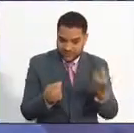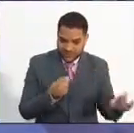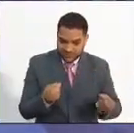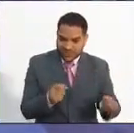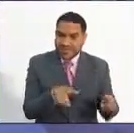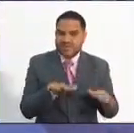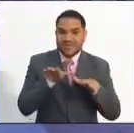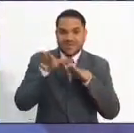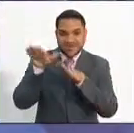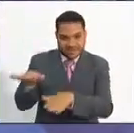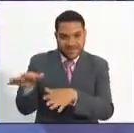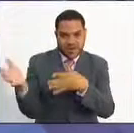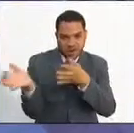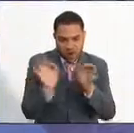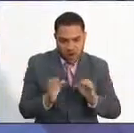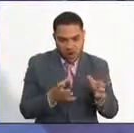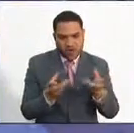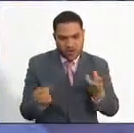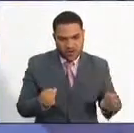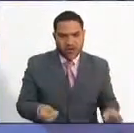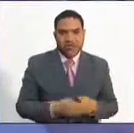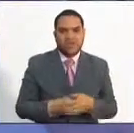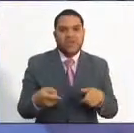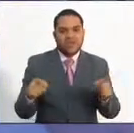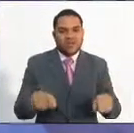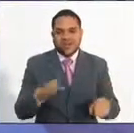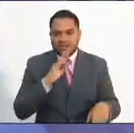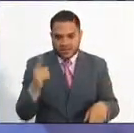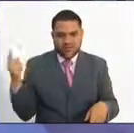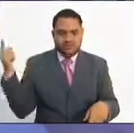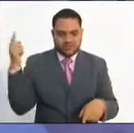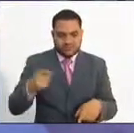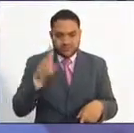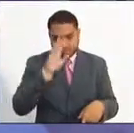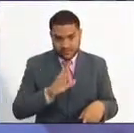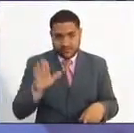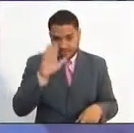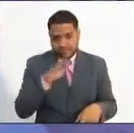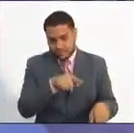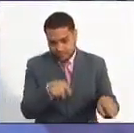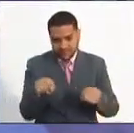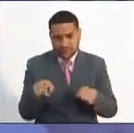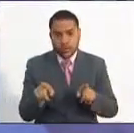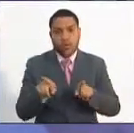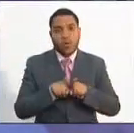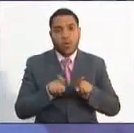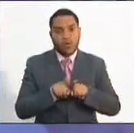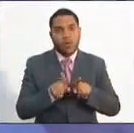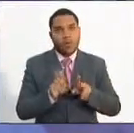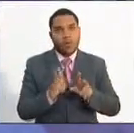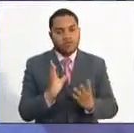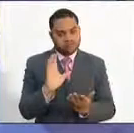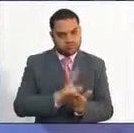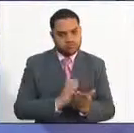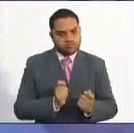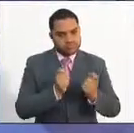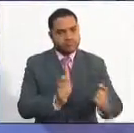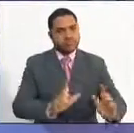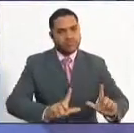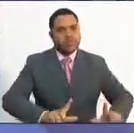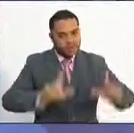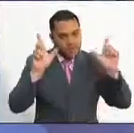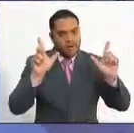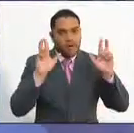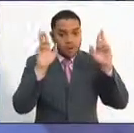representantes en las organizaciones regionales y también del orden nacional, ¿por qué no?, cualifiquen la parte técnica